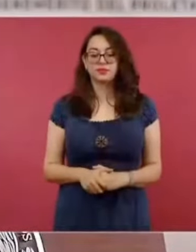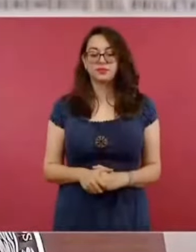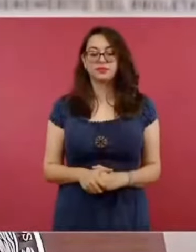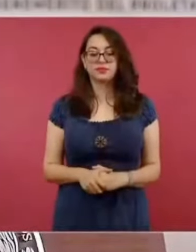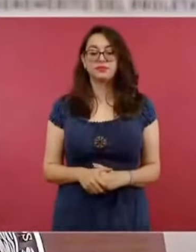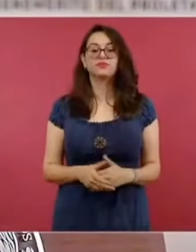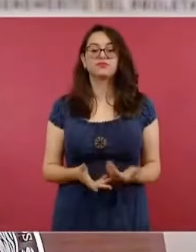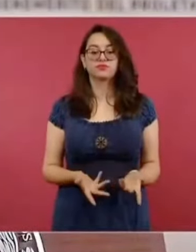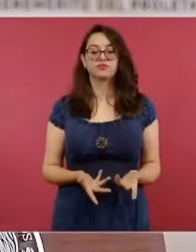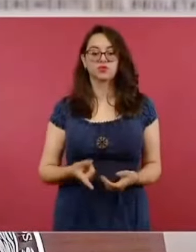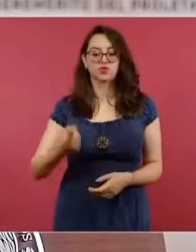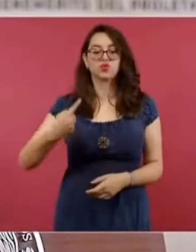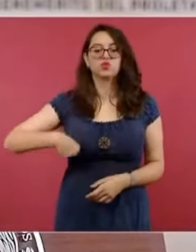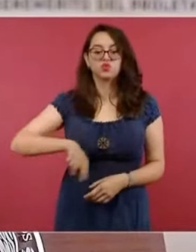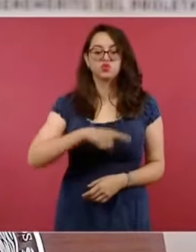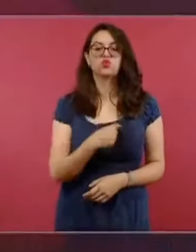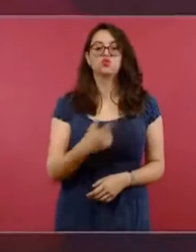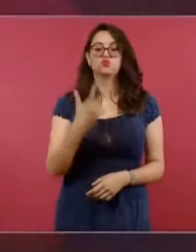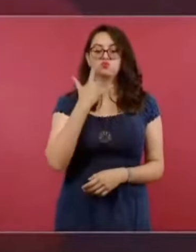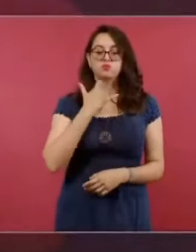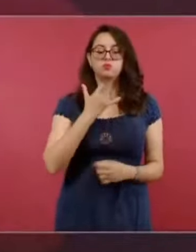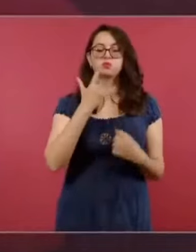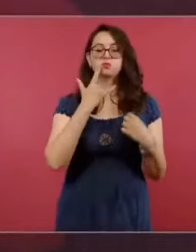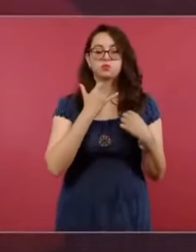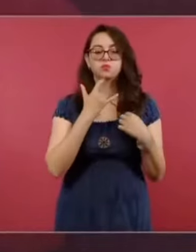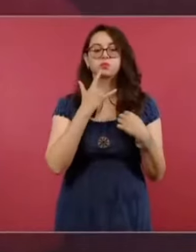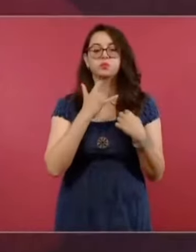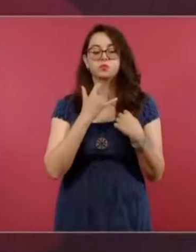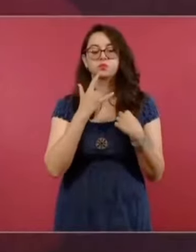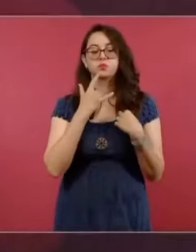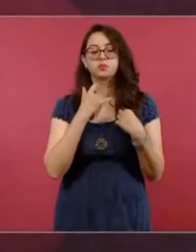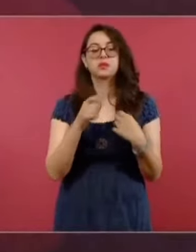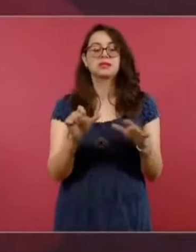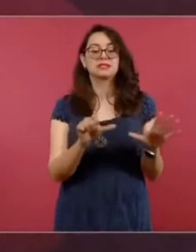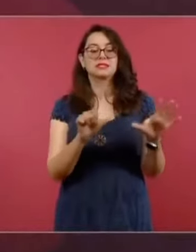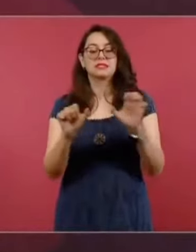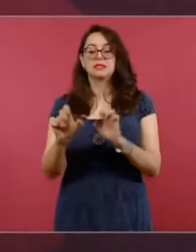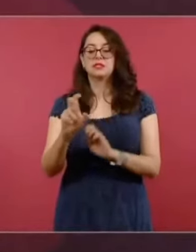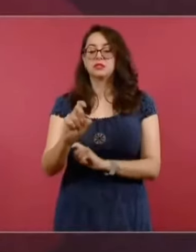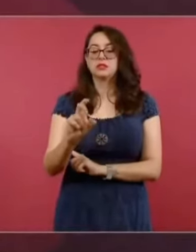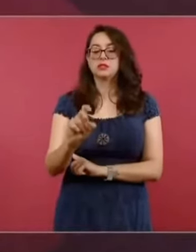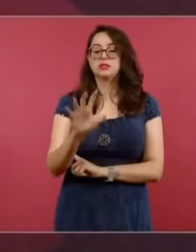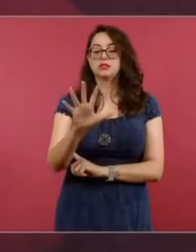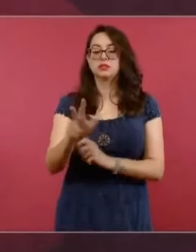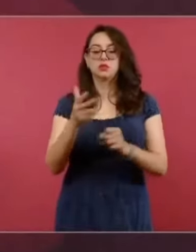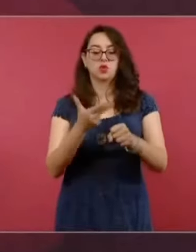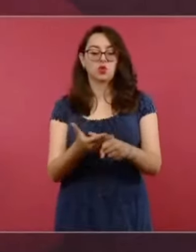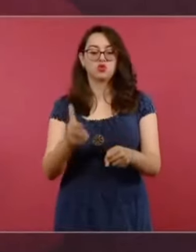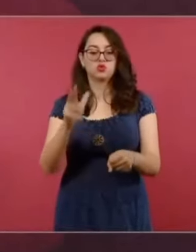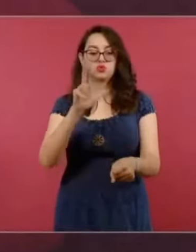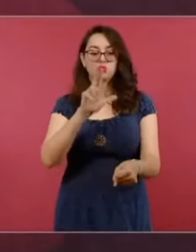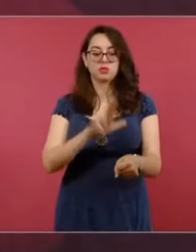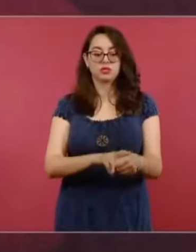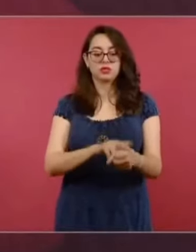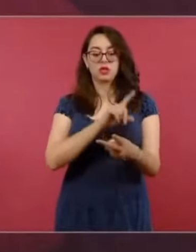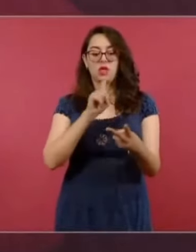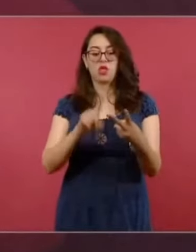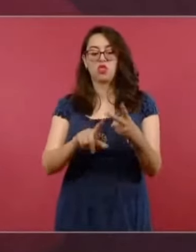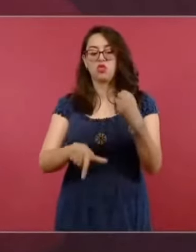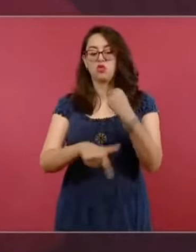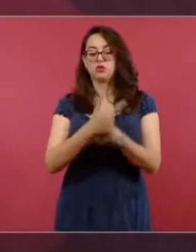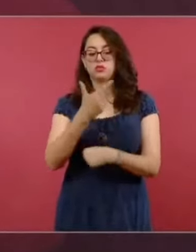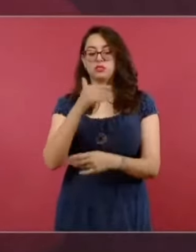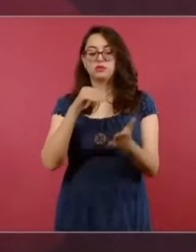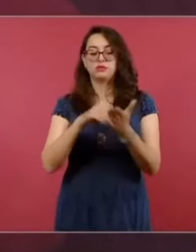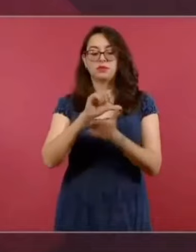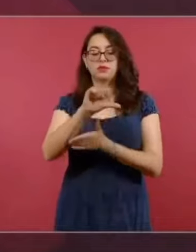dimensiona al tener ya 635 hospitales, cerca de 12 mil centros